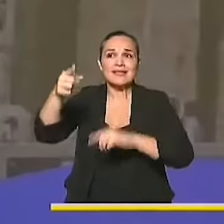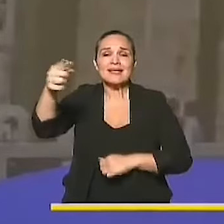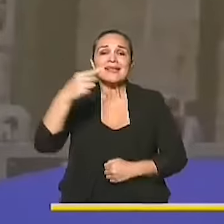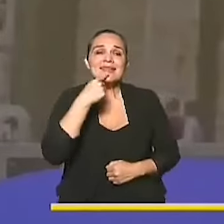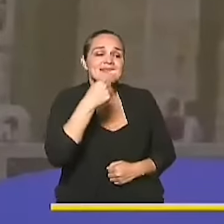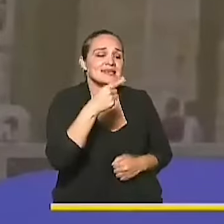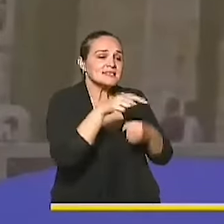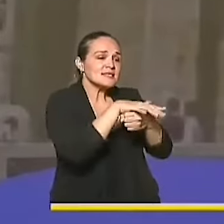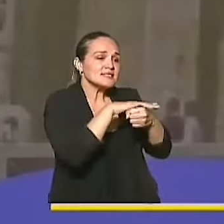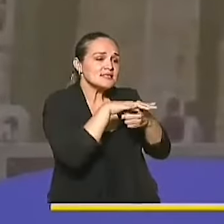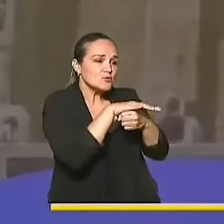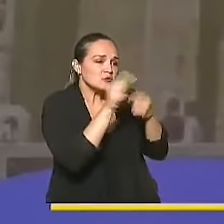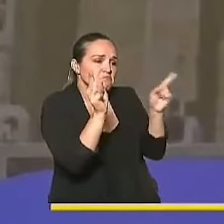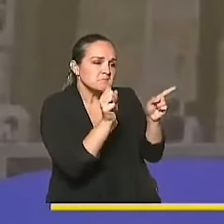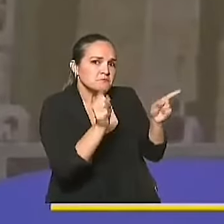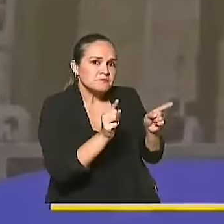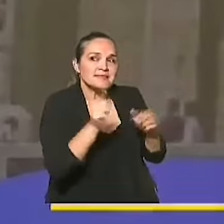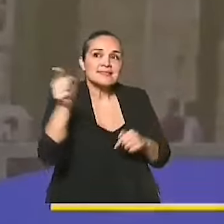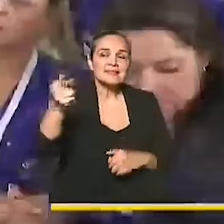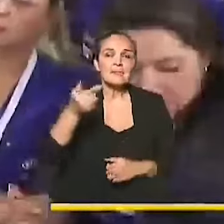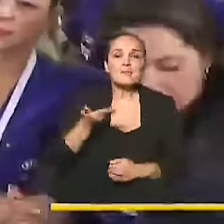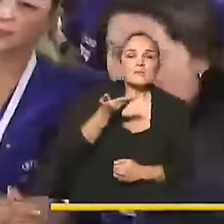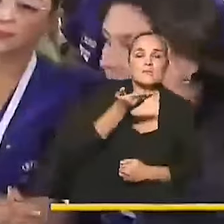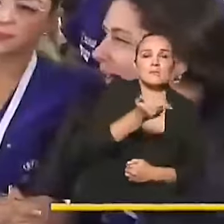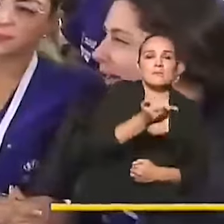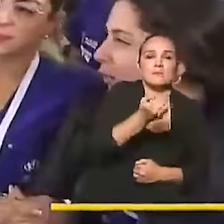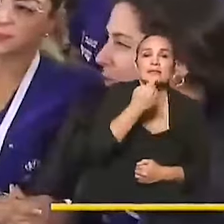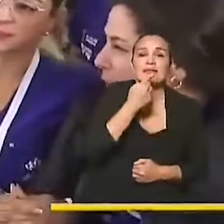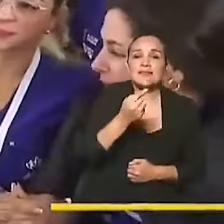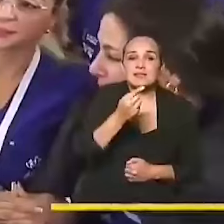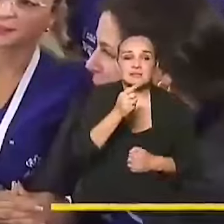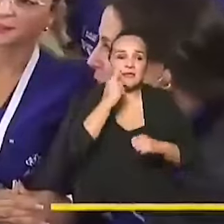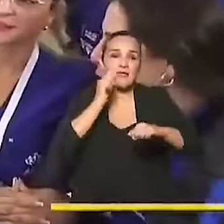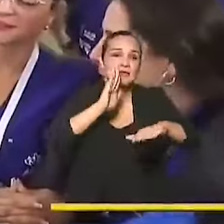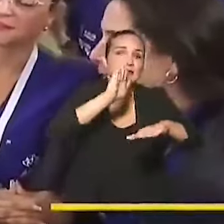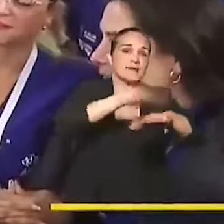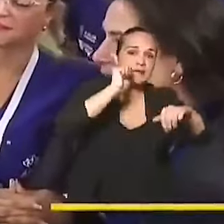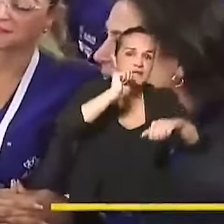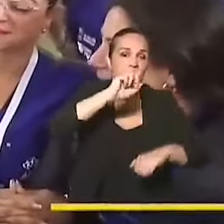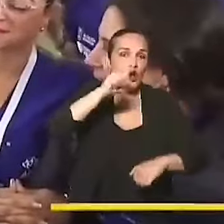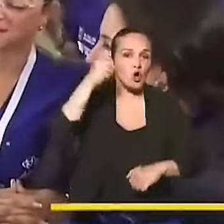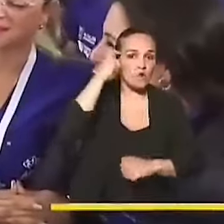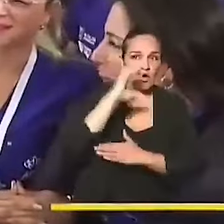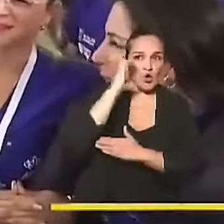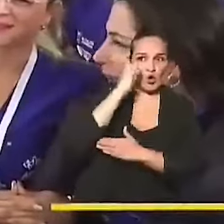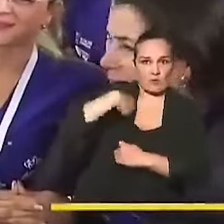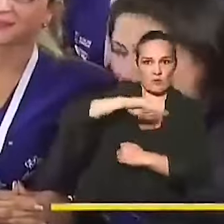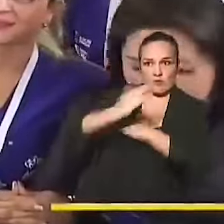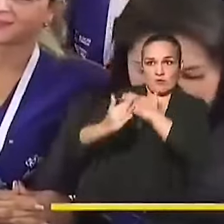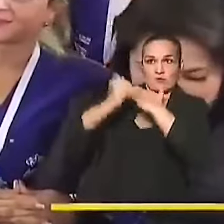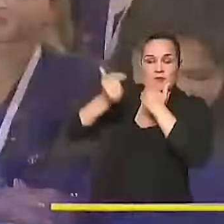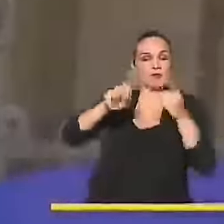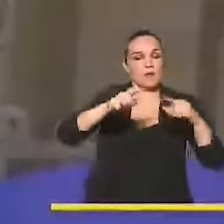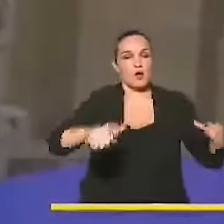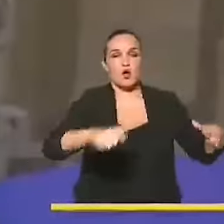impone sobre la mesa, insta al Gobierno Nacional y al Congreso